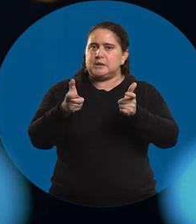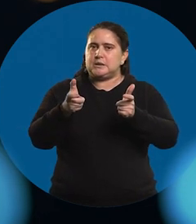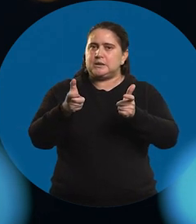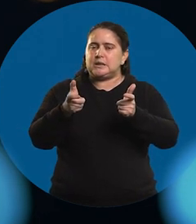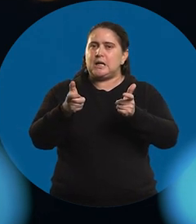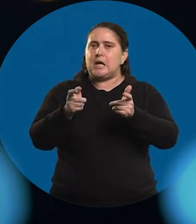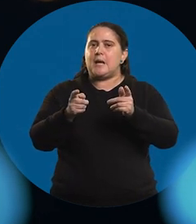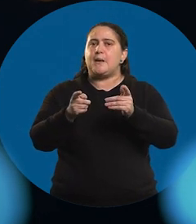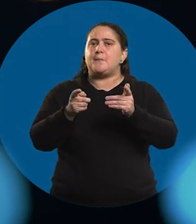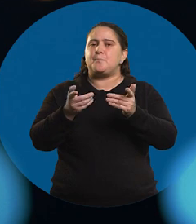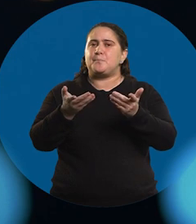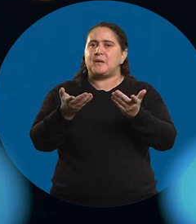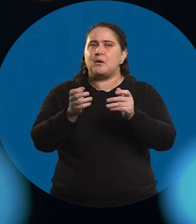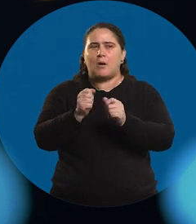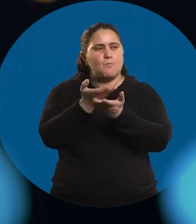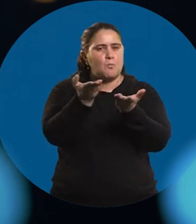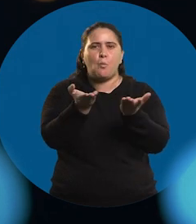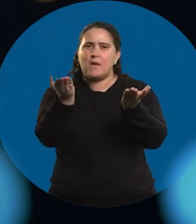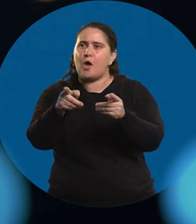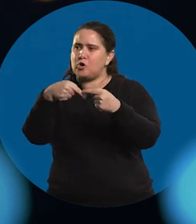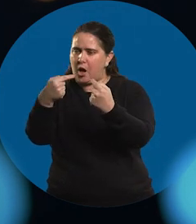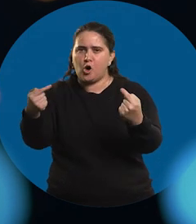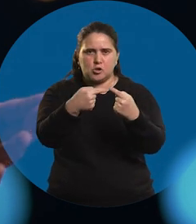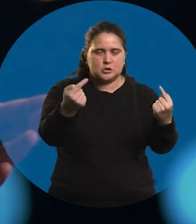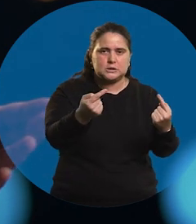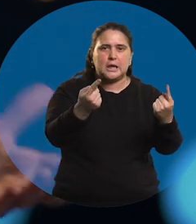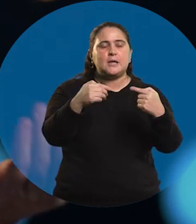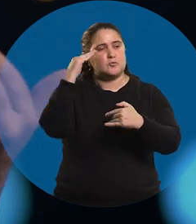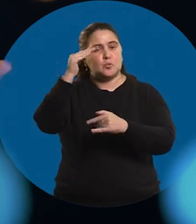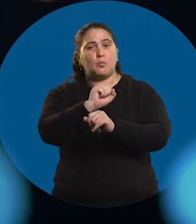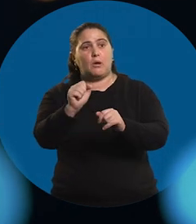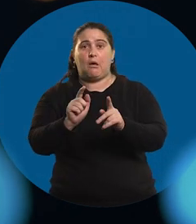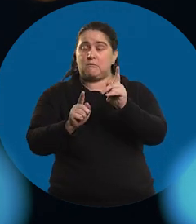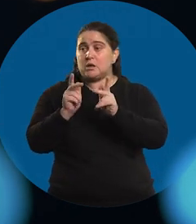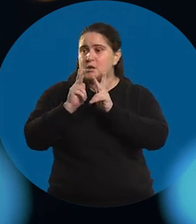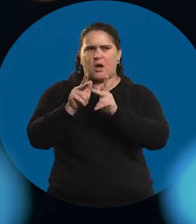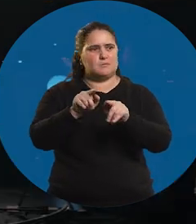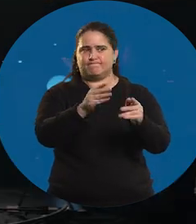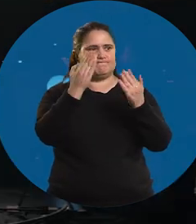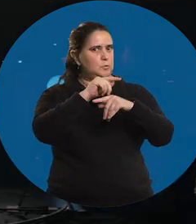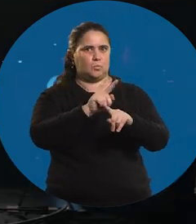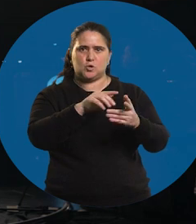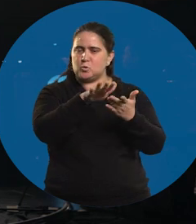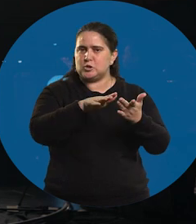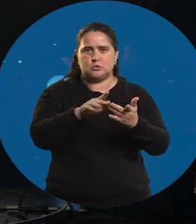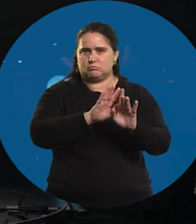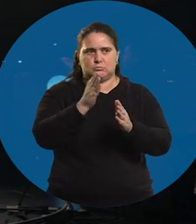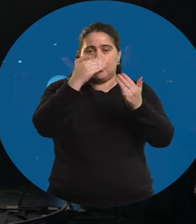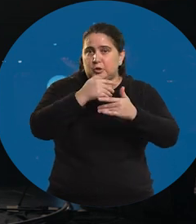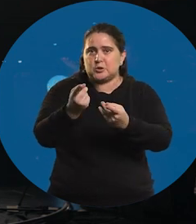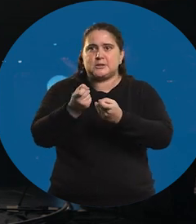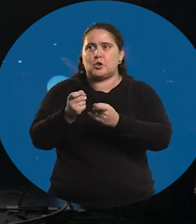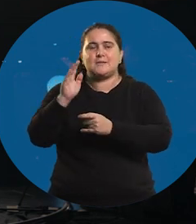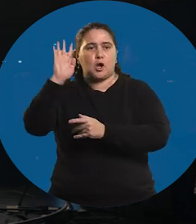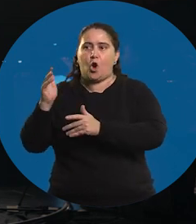ha dejado que se visibilicen un montón de cosas y que el profesor pueda decir, uy, yo no puedo con esto. Necesito